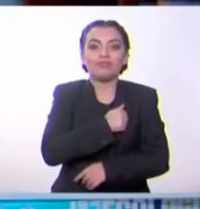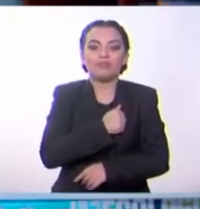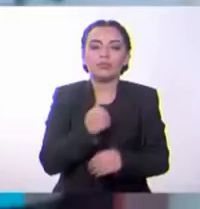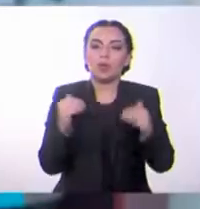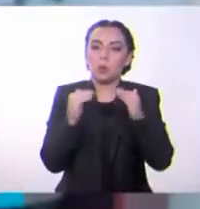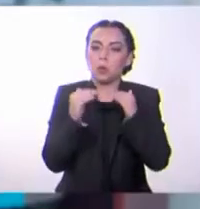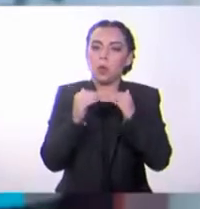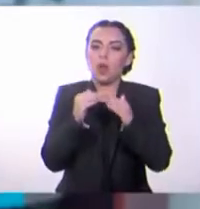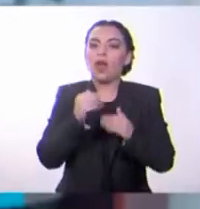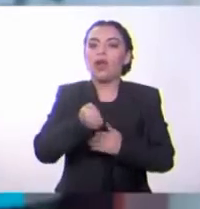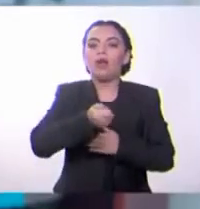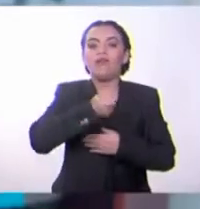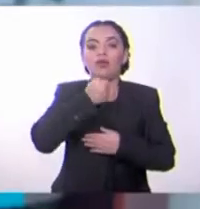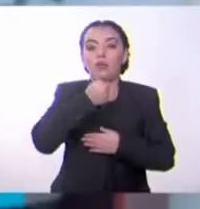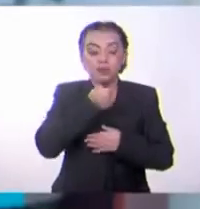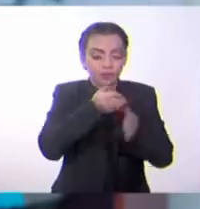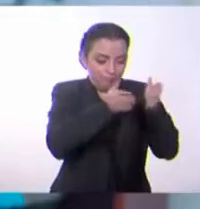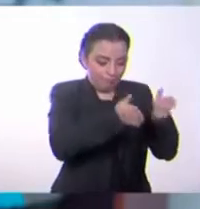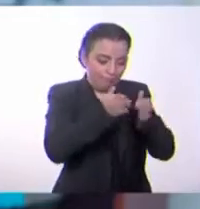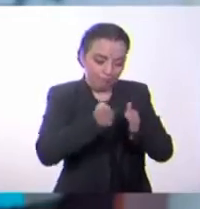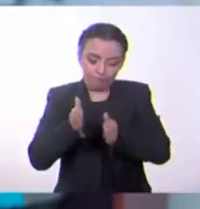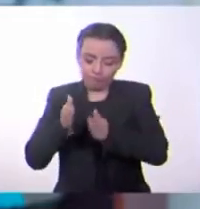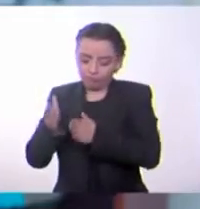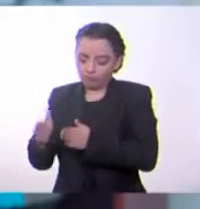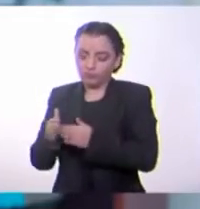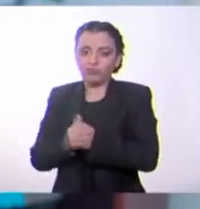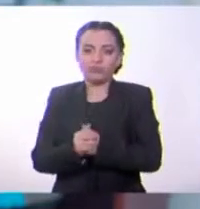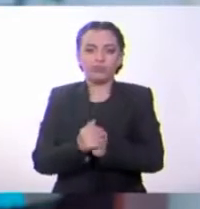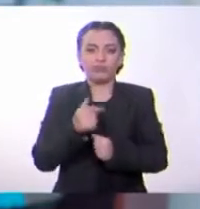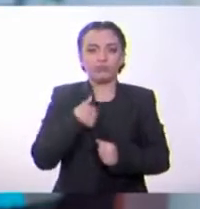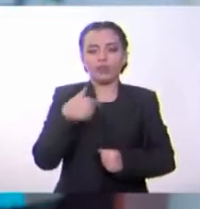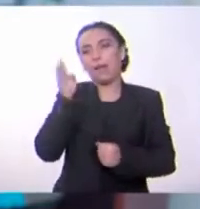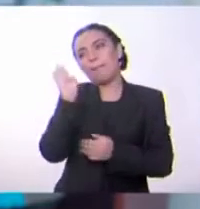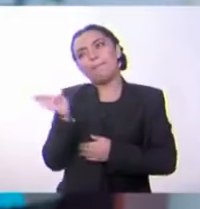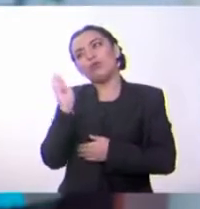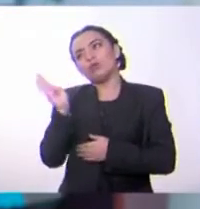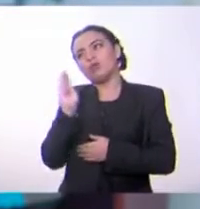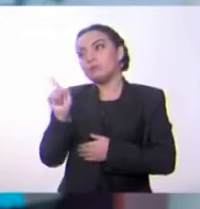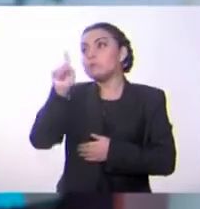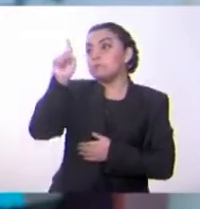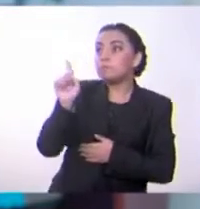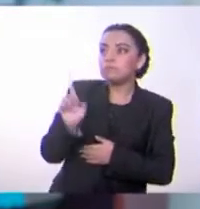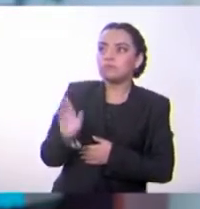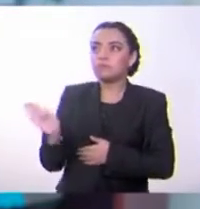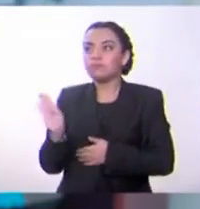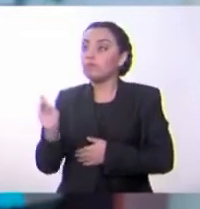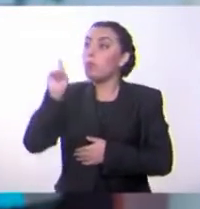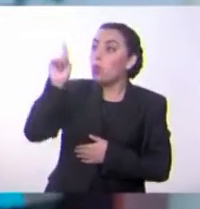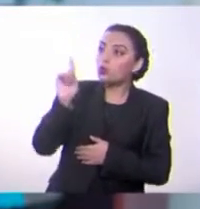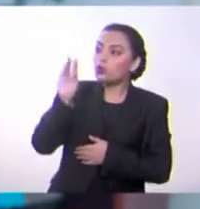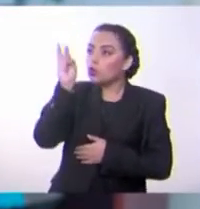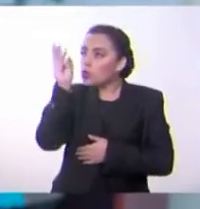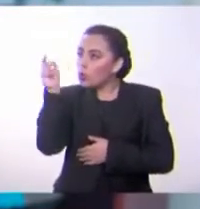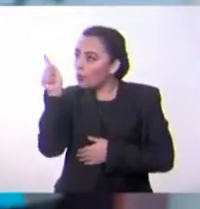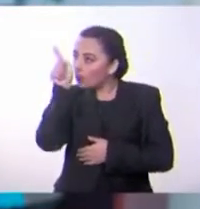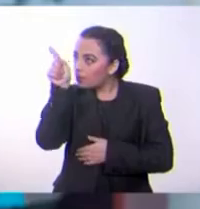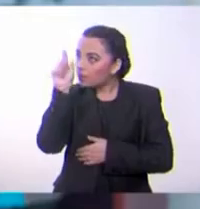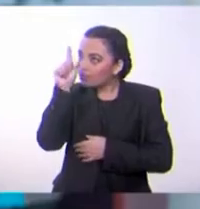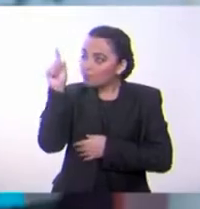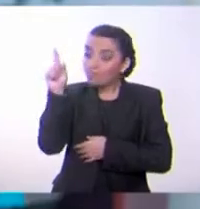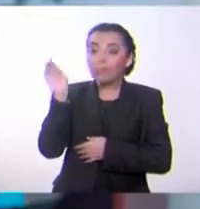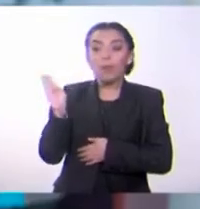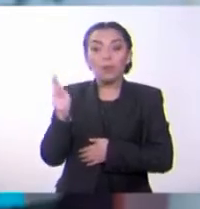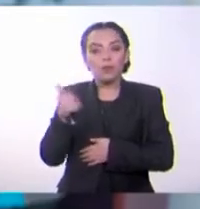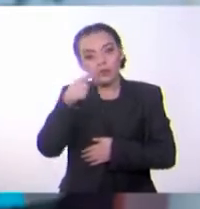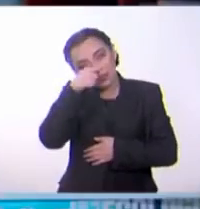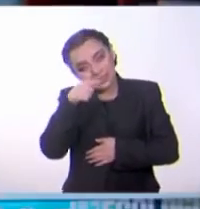información cuando seleccionamos una ruta de bus. Todos los buses están enumerados y esto nos sirve para llegar a